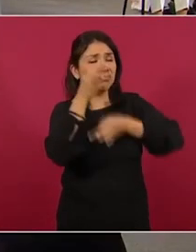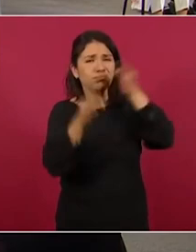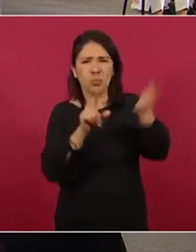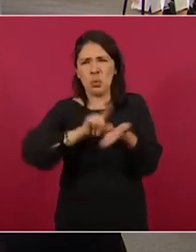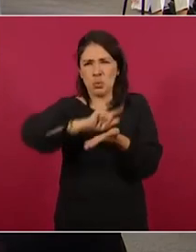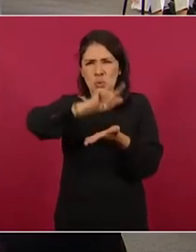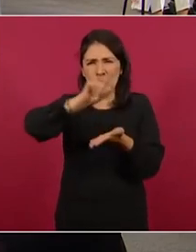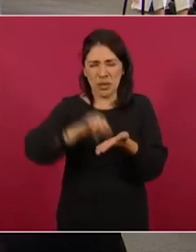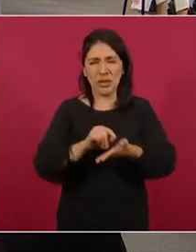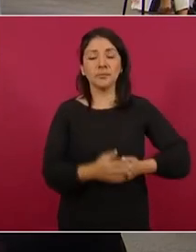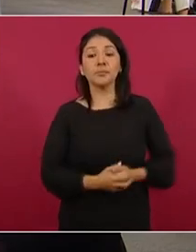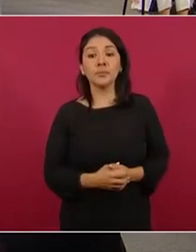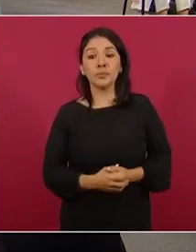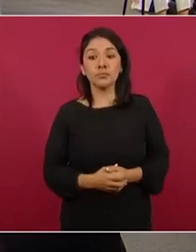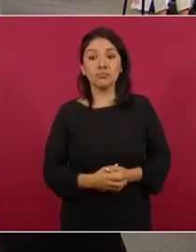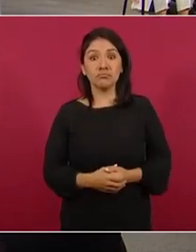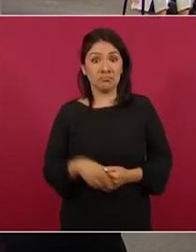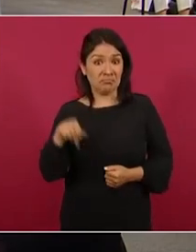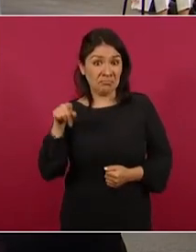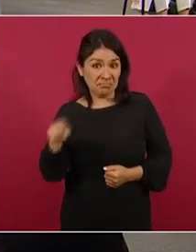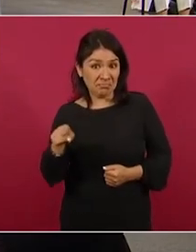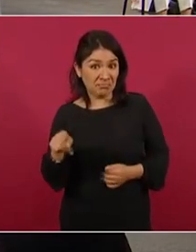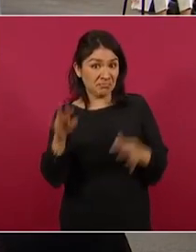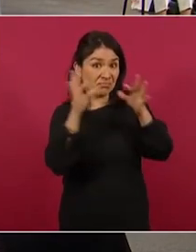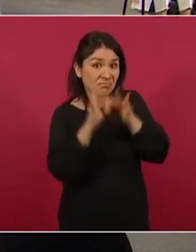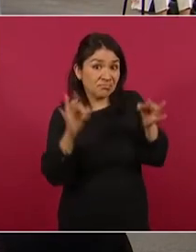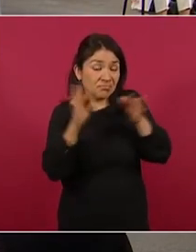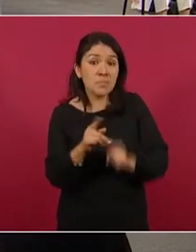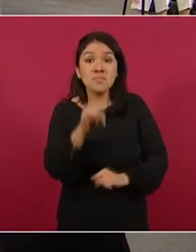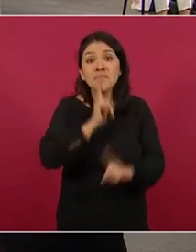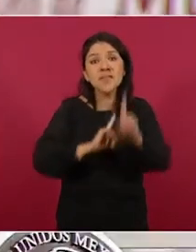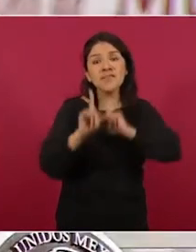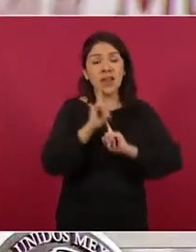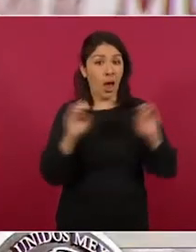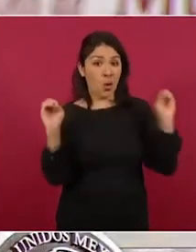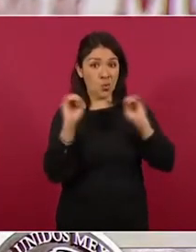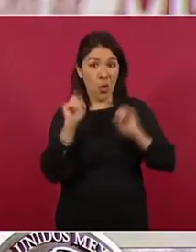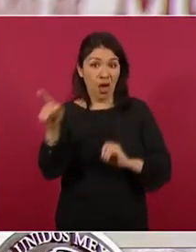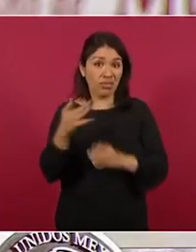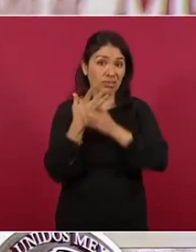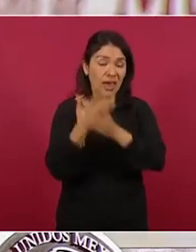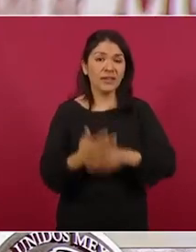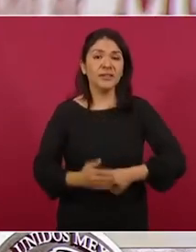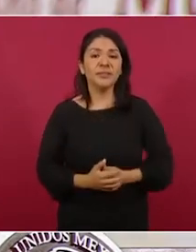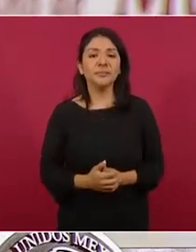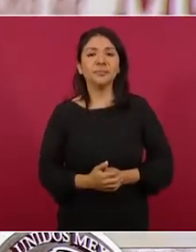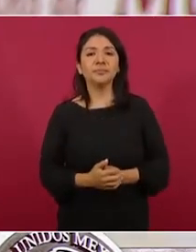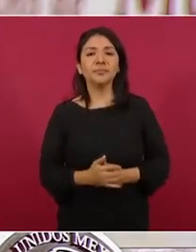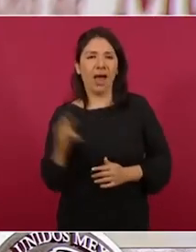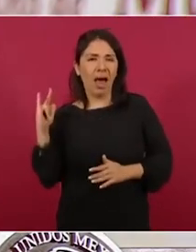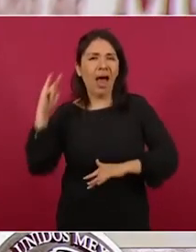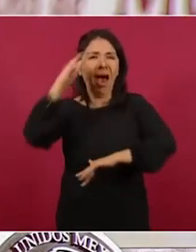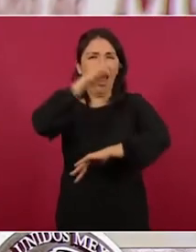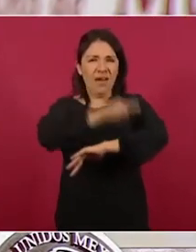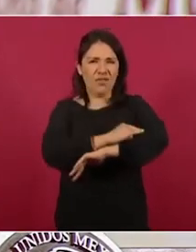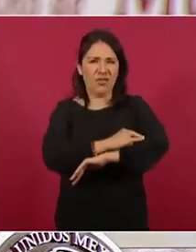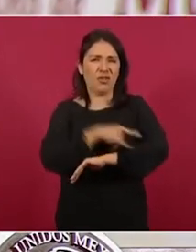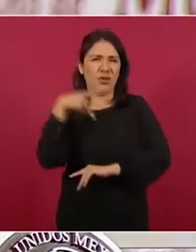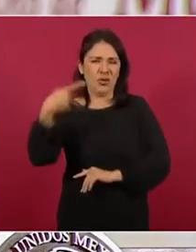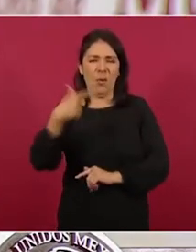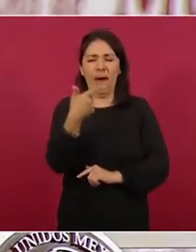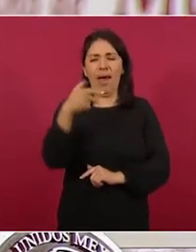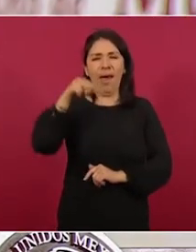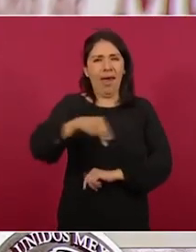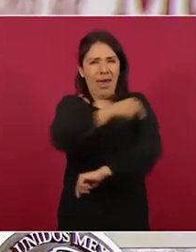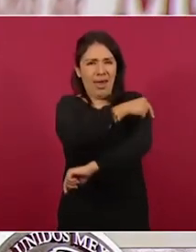tuit y pues ella no se anda por las ramas Dice El avión Holmstream de la Guardia